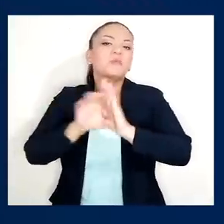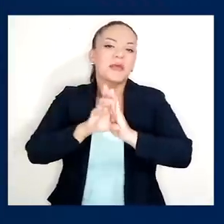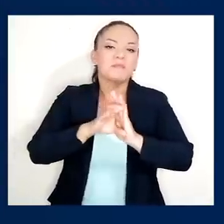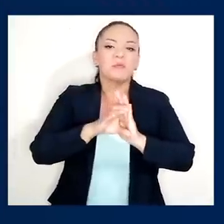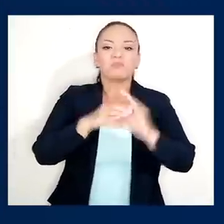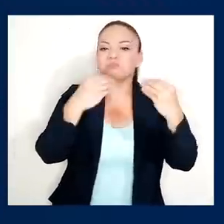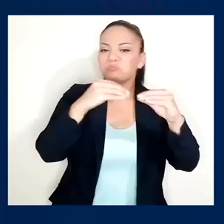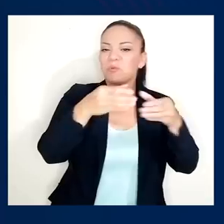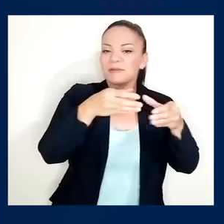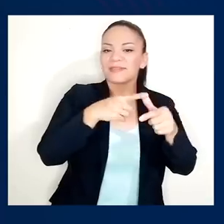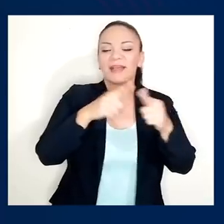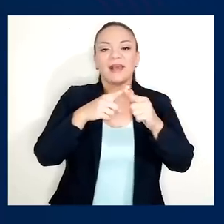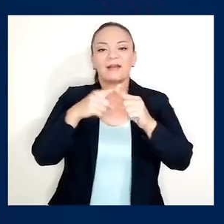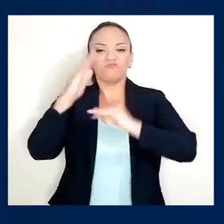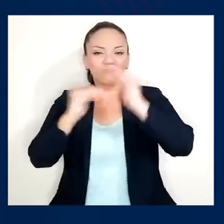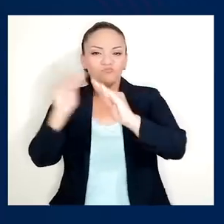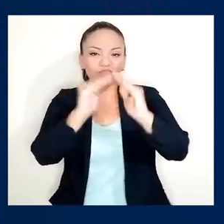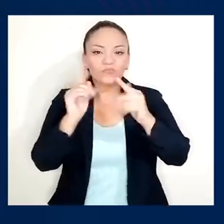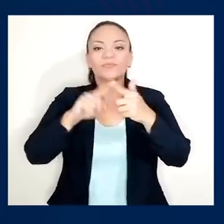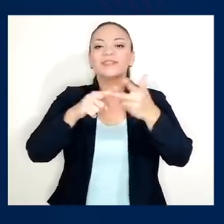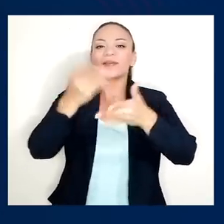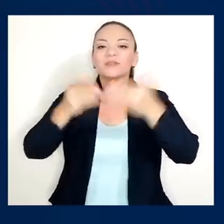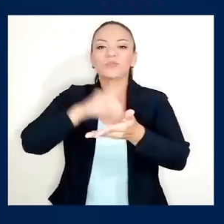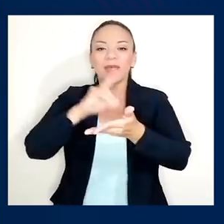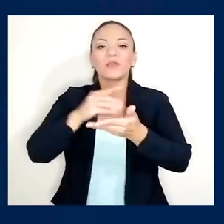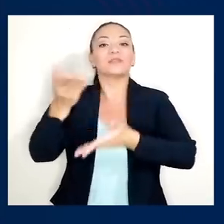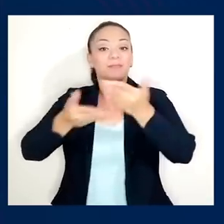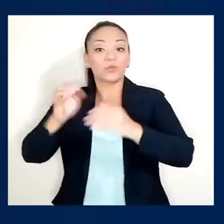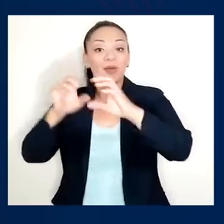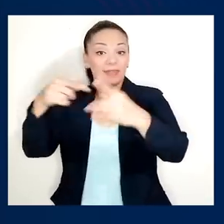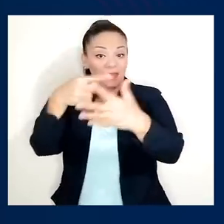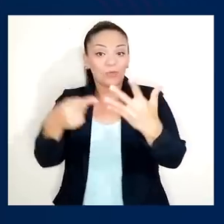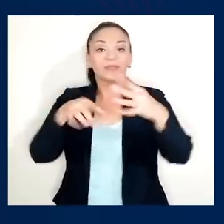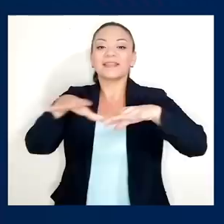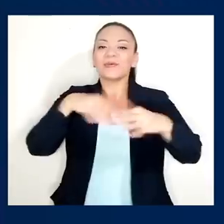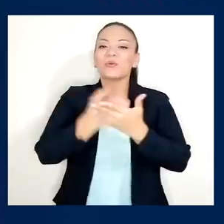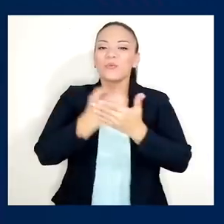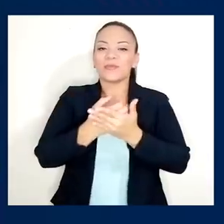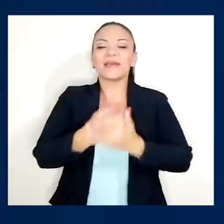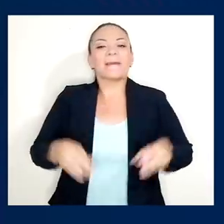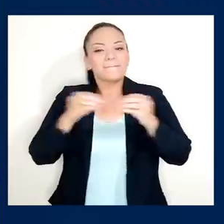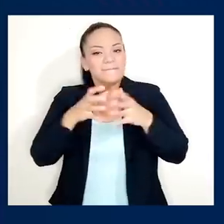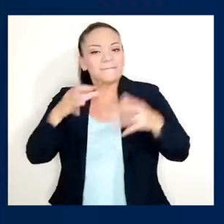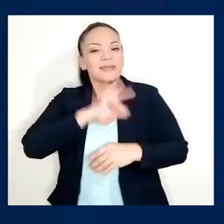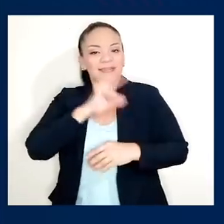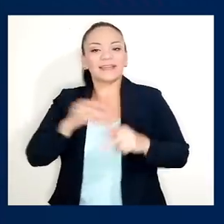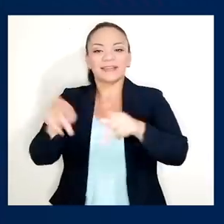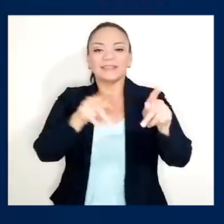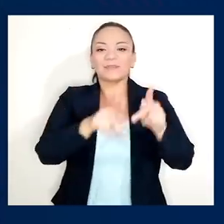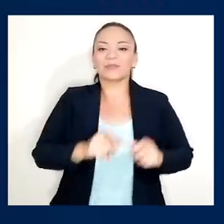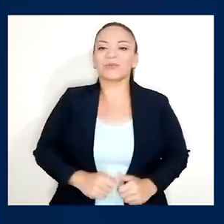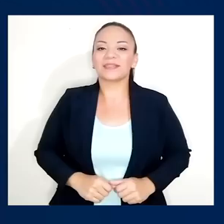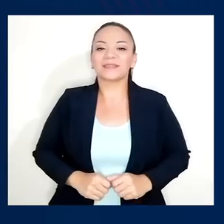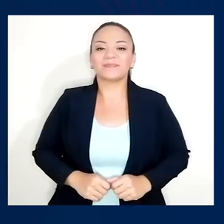comerciales, residenciales, servicios médicos y educativos que activan la economía y aumentan el bienestar